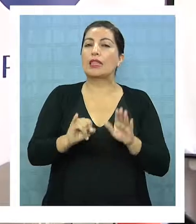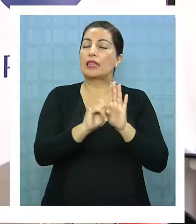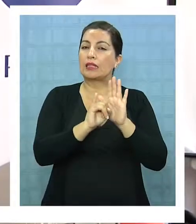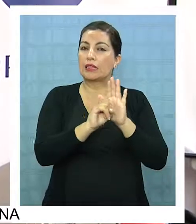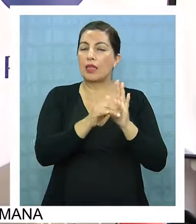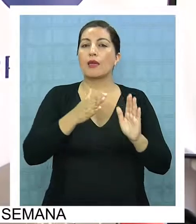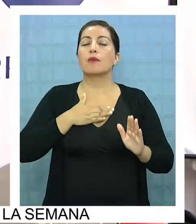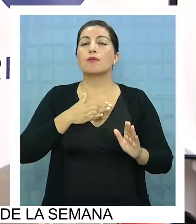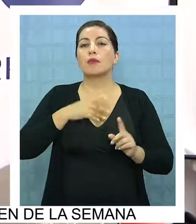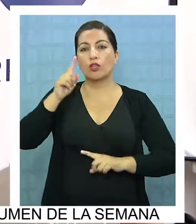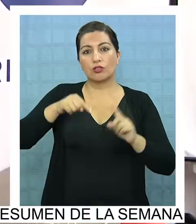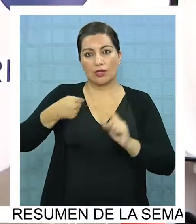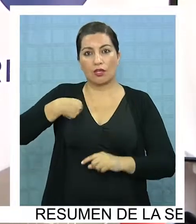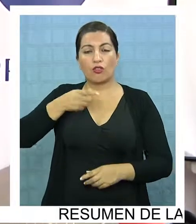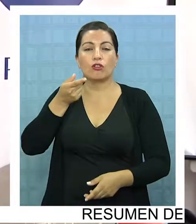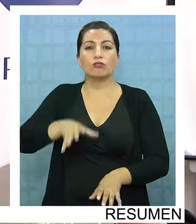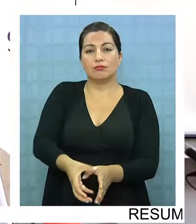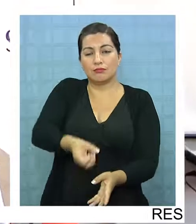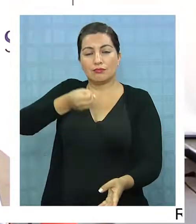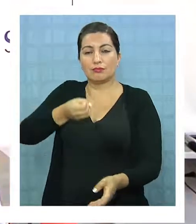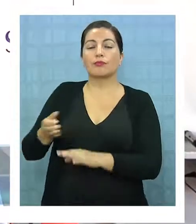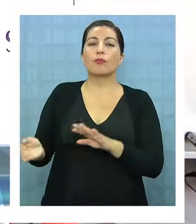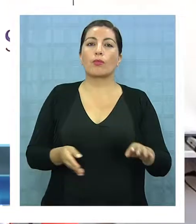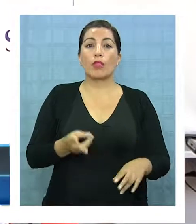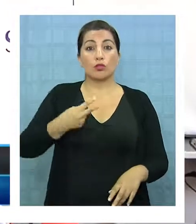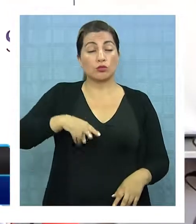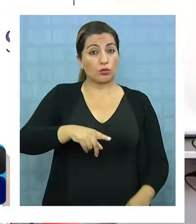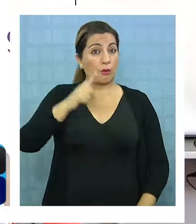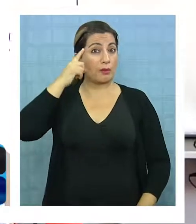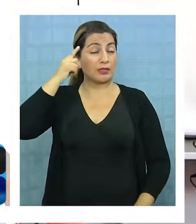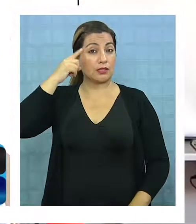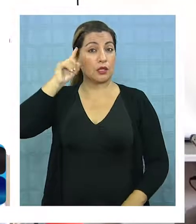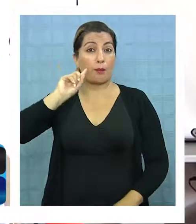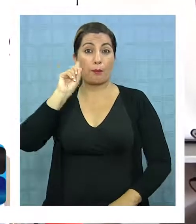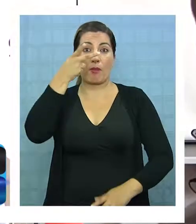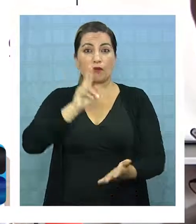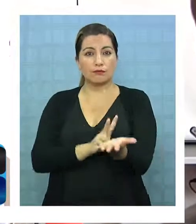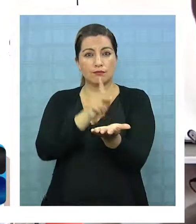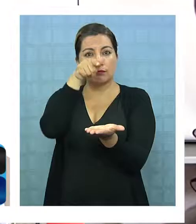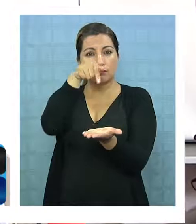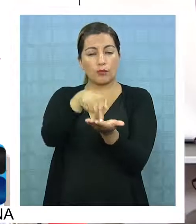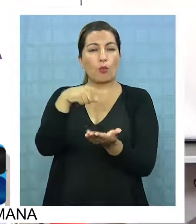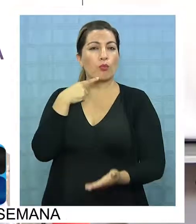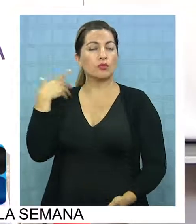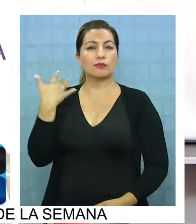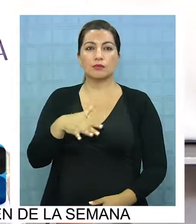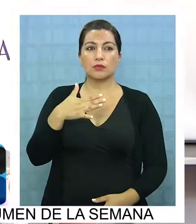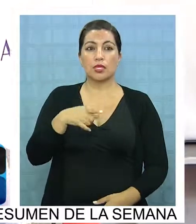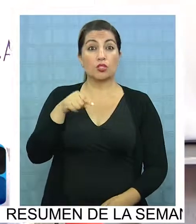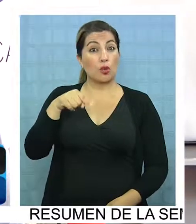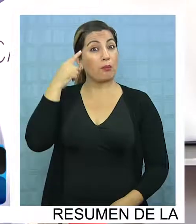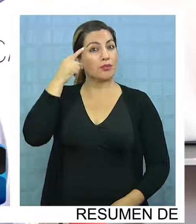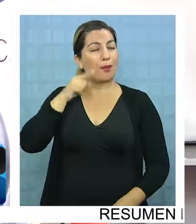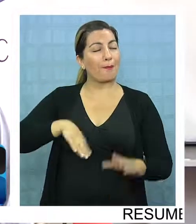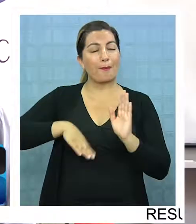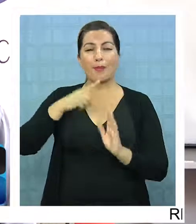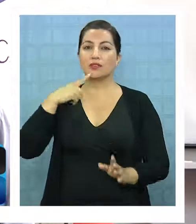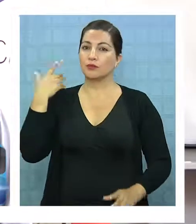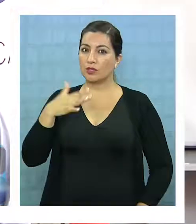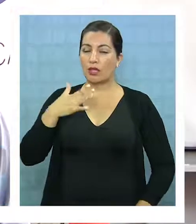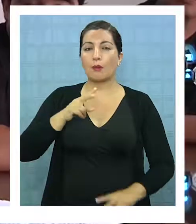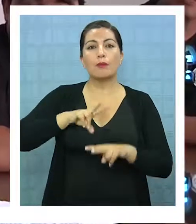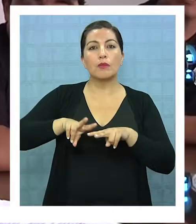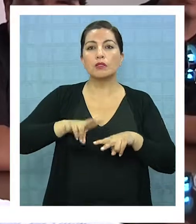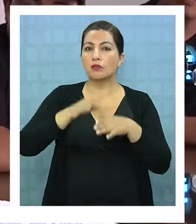a nuestros recursos y el valor agregado que tanto esperamos. Estamos pensando que esto es un primer paso muy importante y diría el más importante para